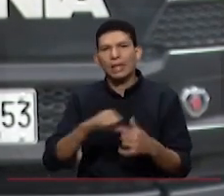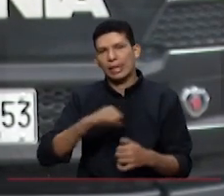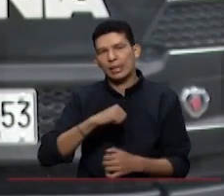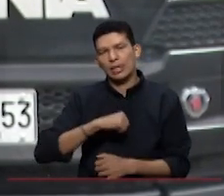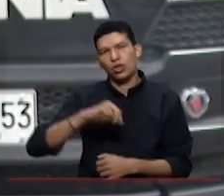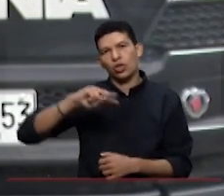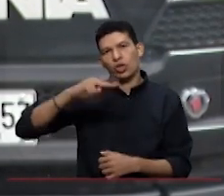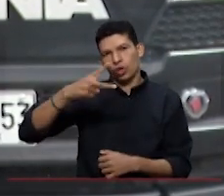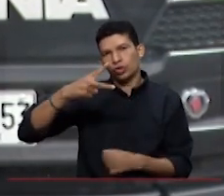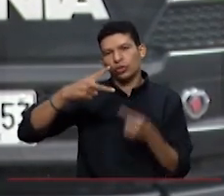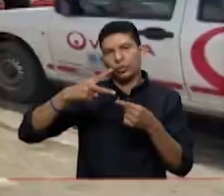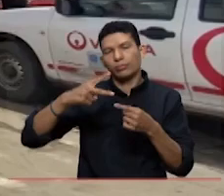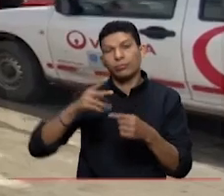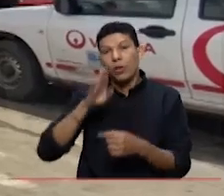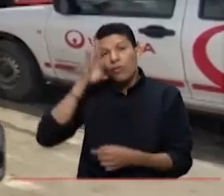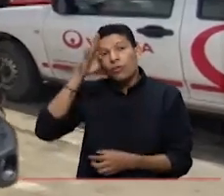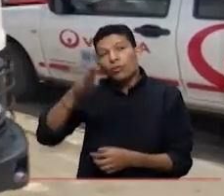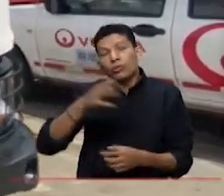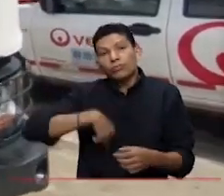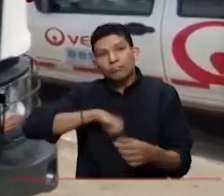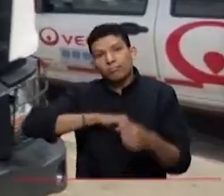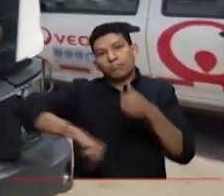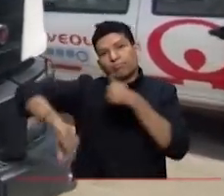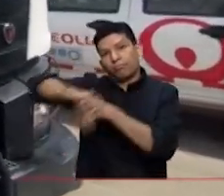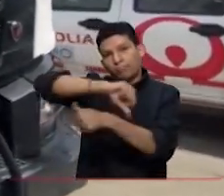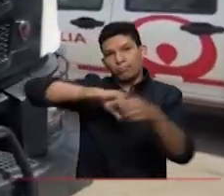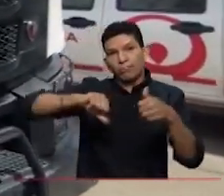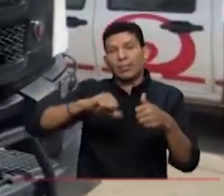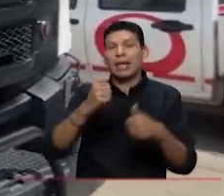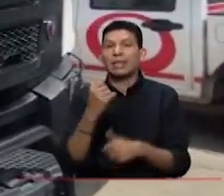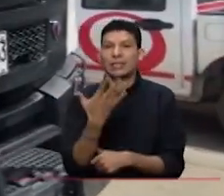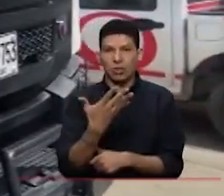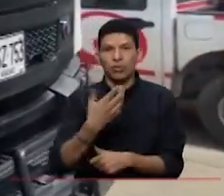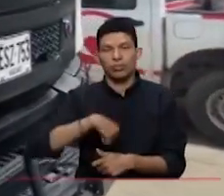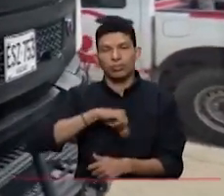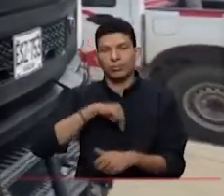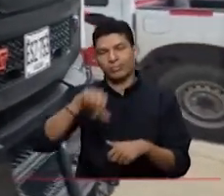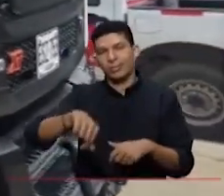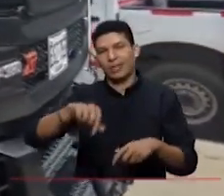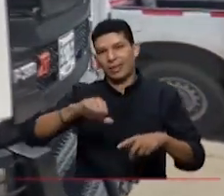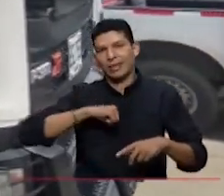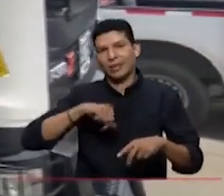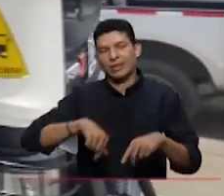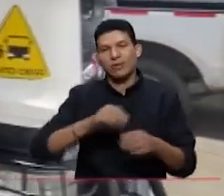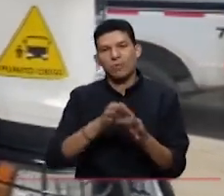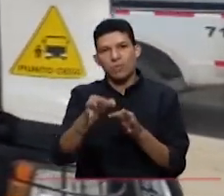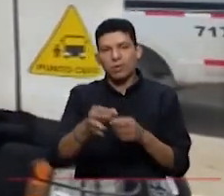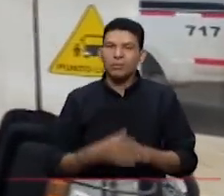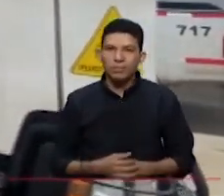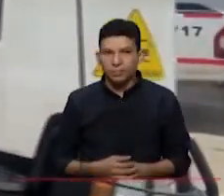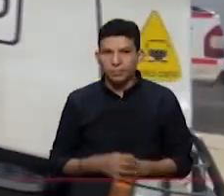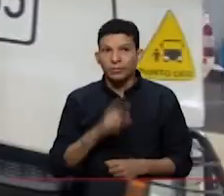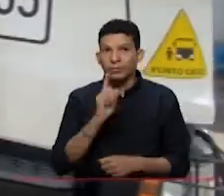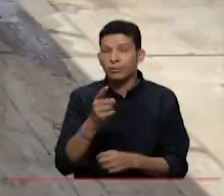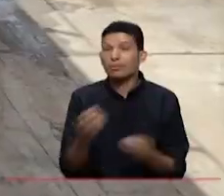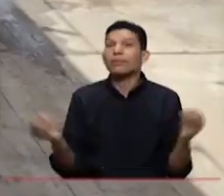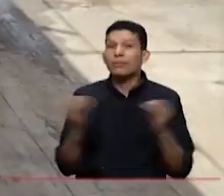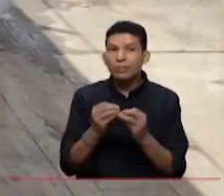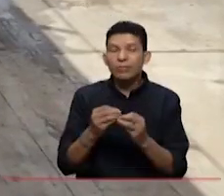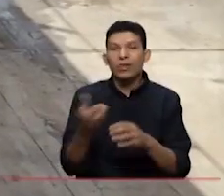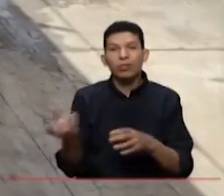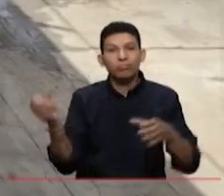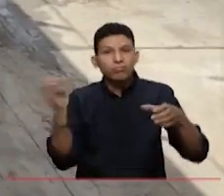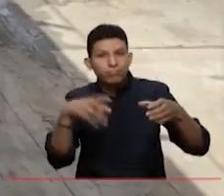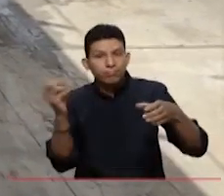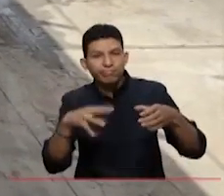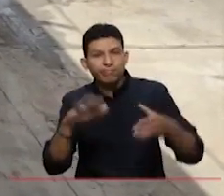vehículos Scania, a futuro ya se van a ir reemplazando los otros cinco vehículos que tenemos en el municipio. Este vehículo tiene mayor capacidad de recolección